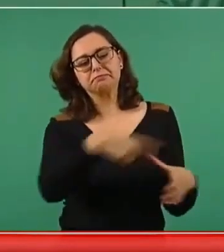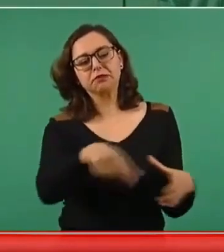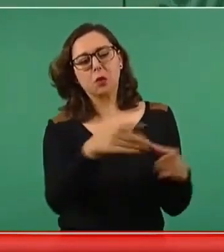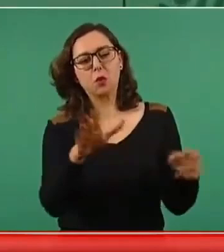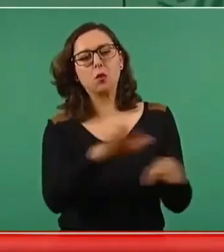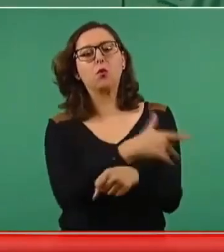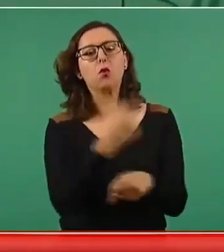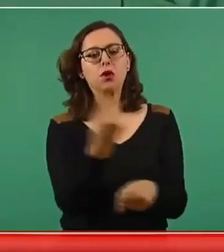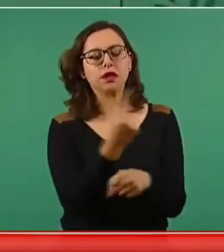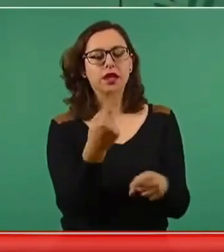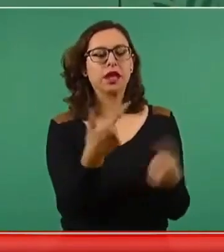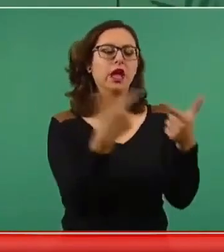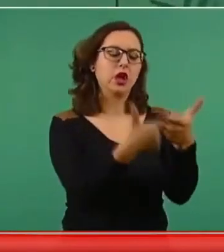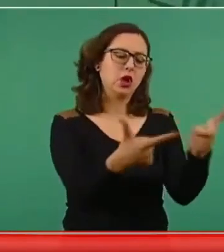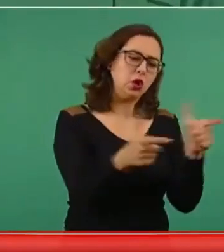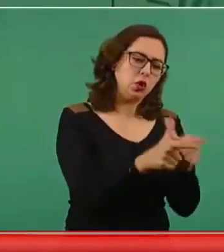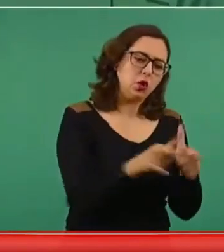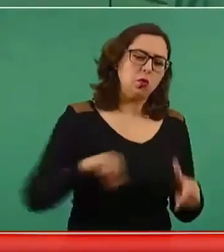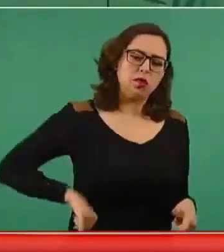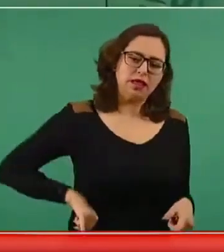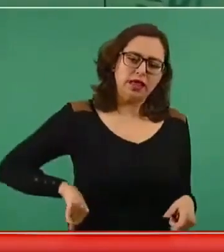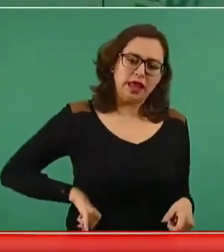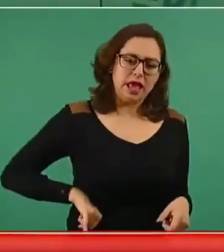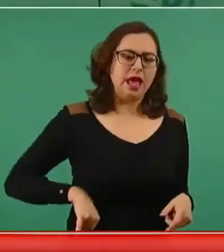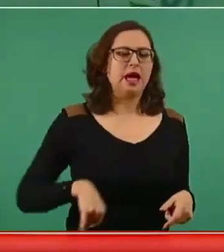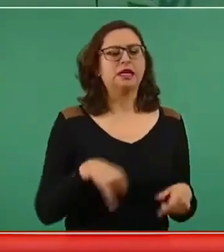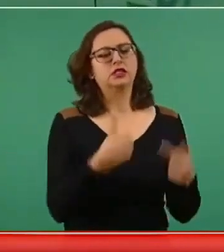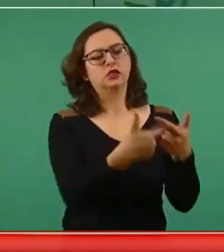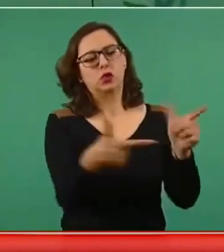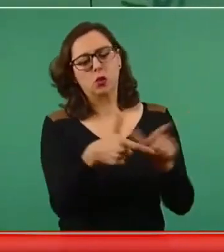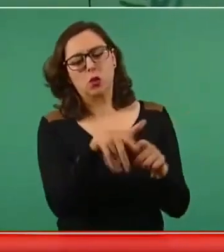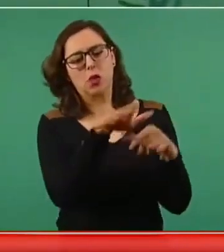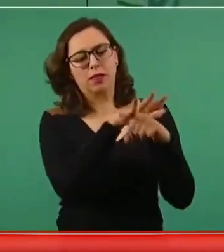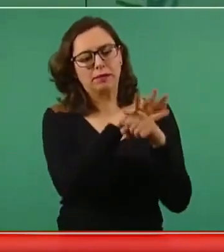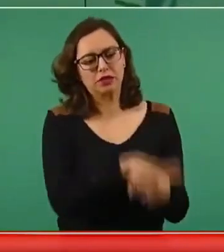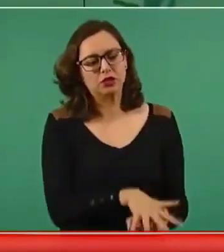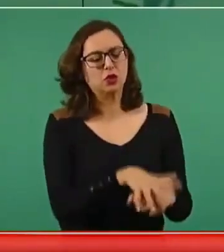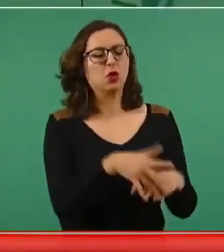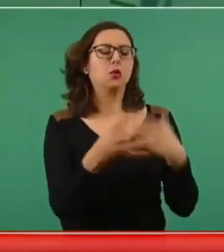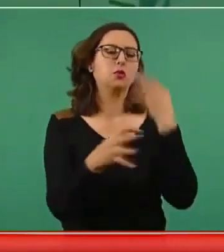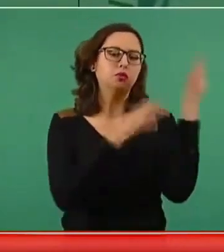los grupos de presión, la relación con los medios de información